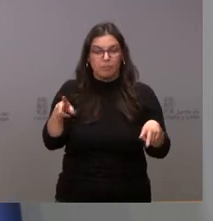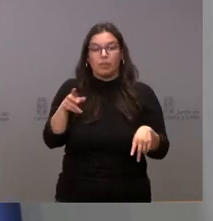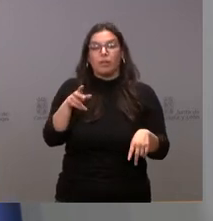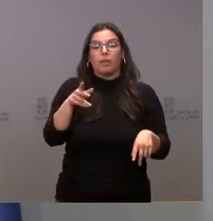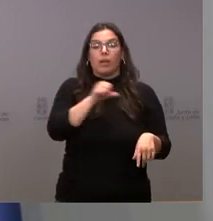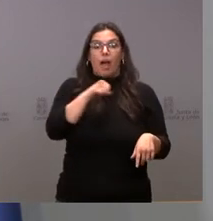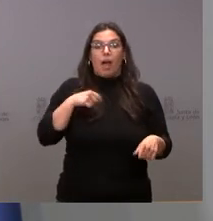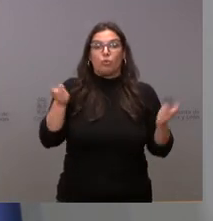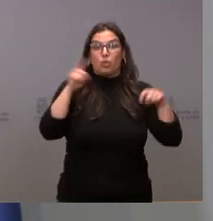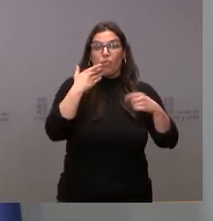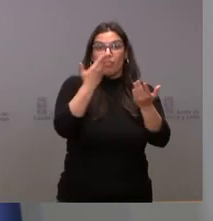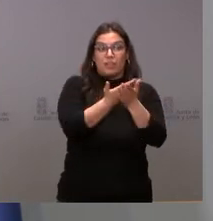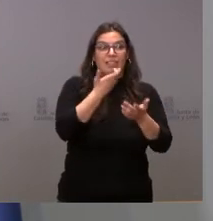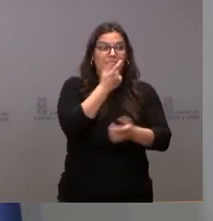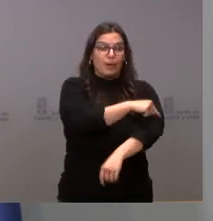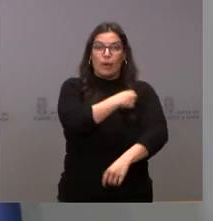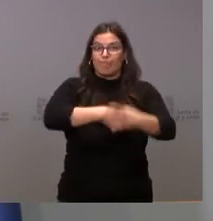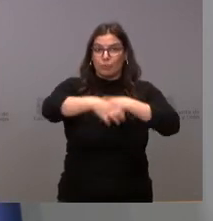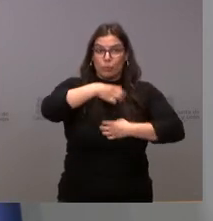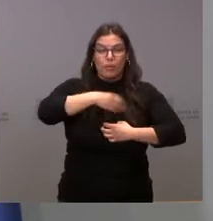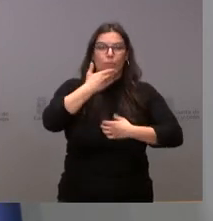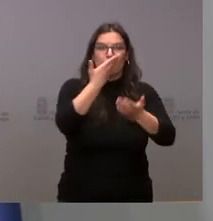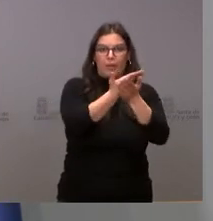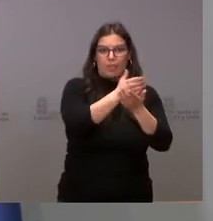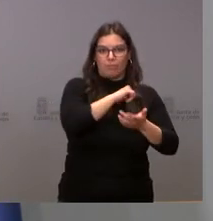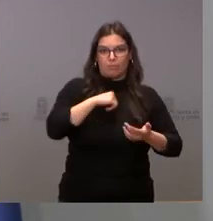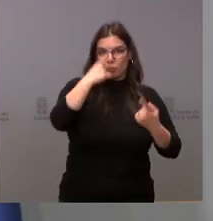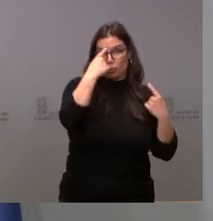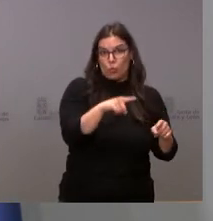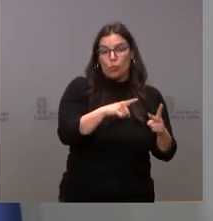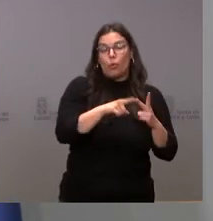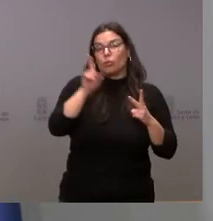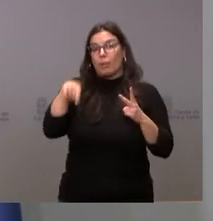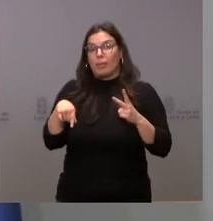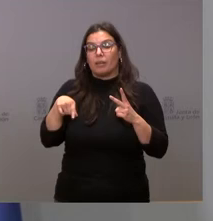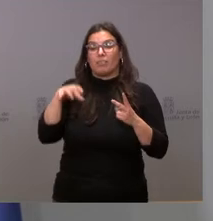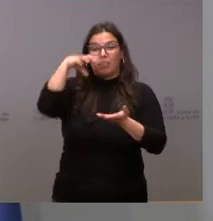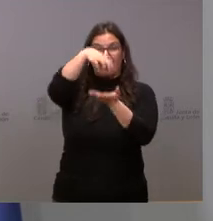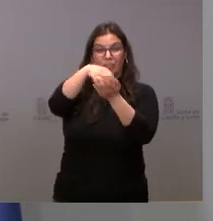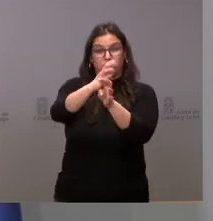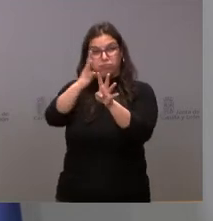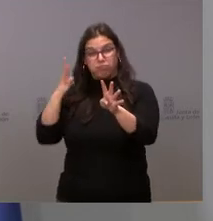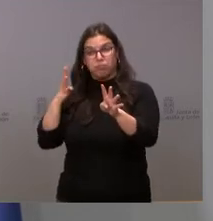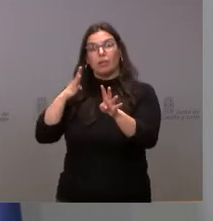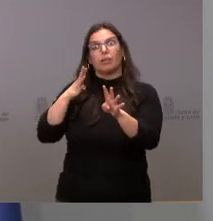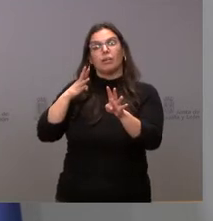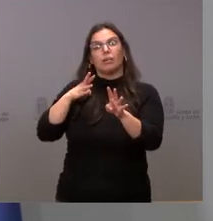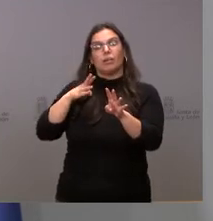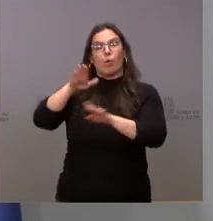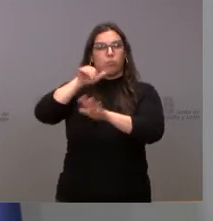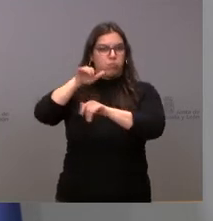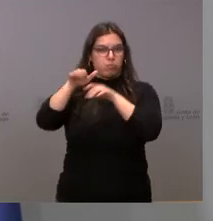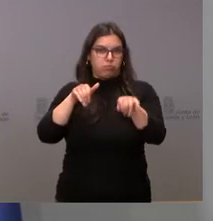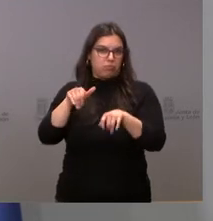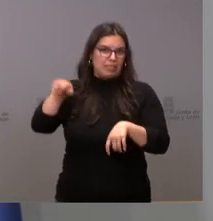razones no se hubieran podido vacunar y las repescas en los lugares, momentos y periodos que